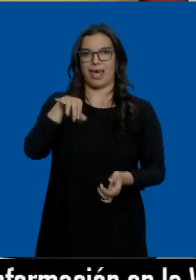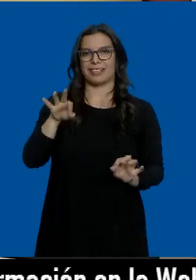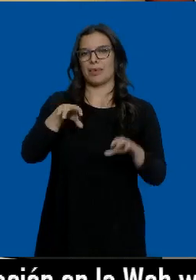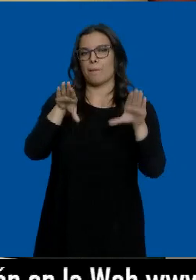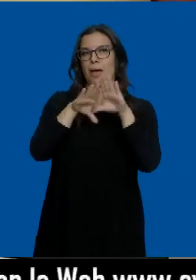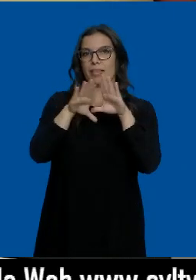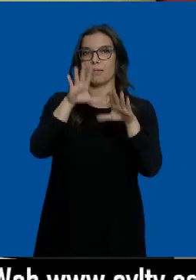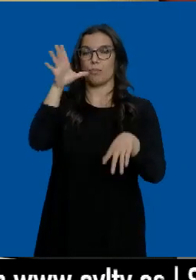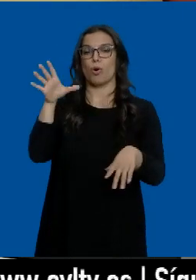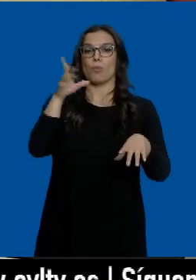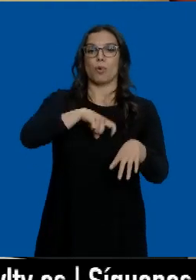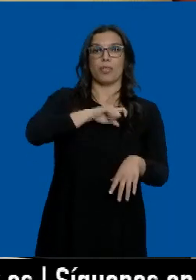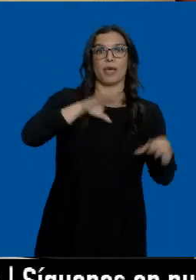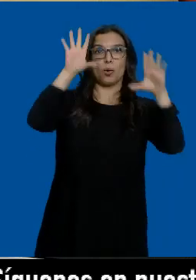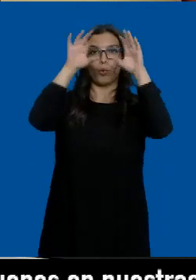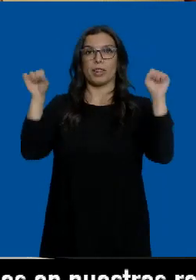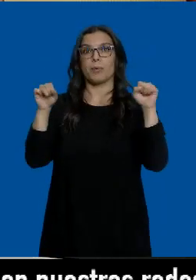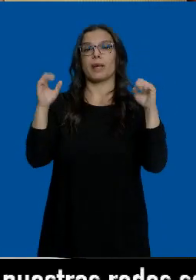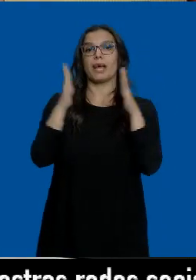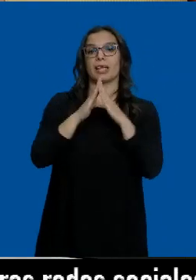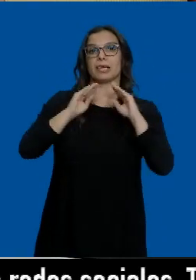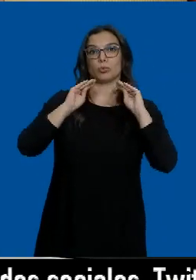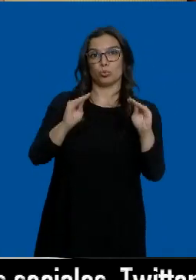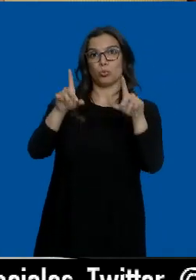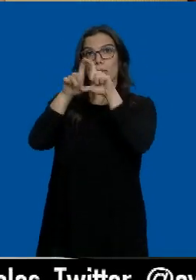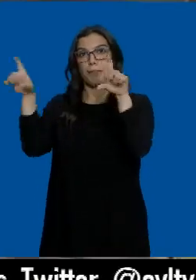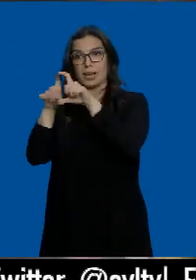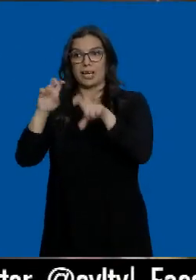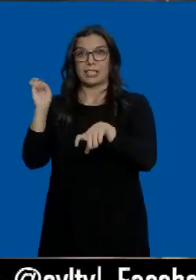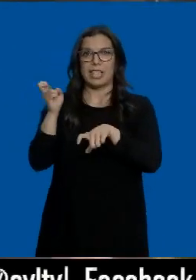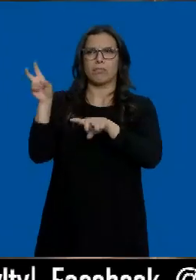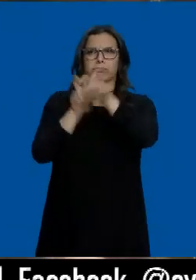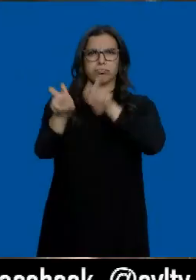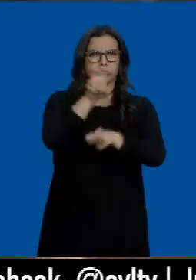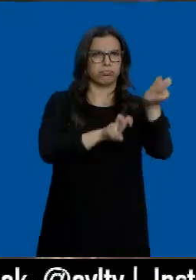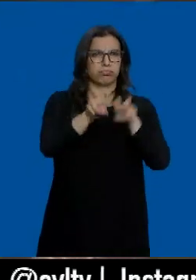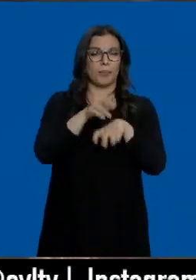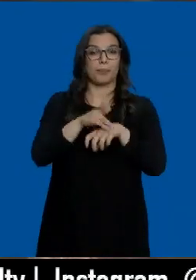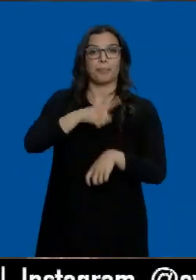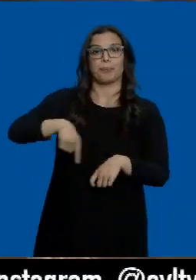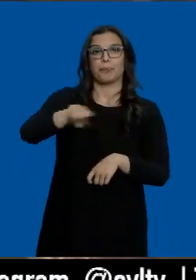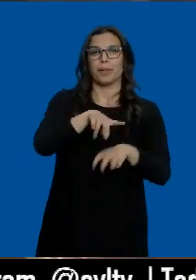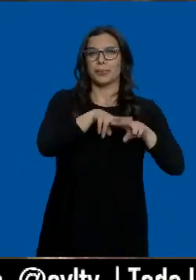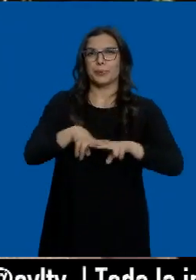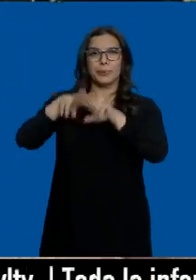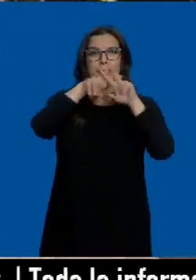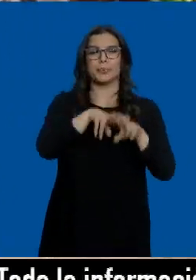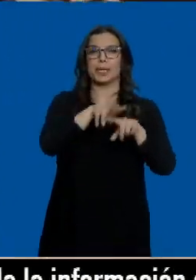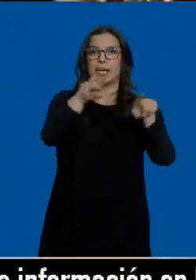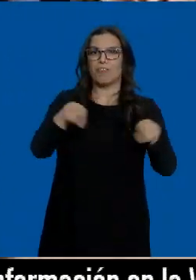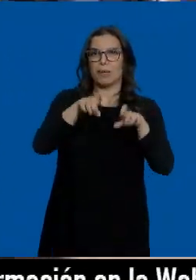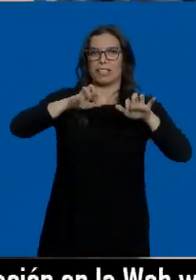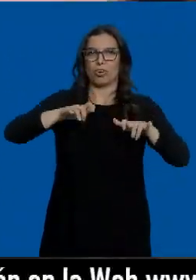de los registros de la policía y de la Guardia Civil, tanto en su vivienda como en sus empresas. Los agentes han examinado sus equipos